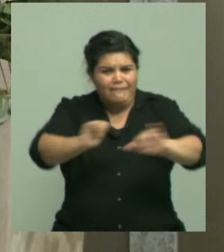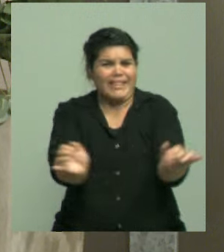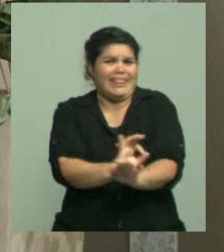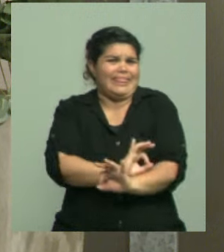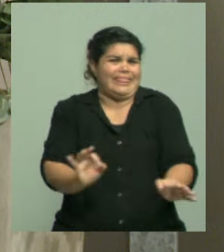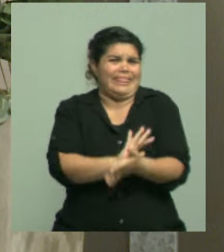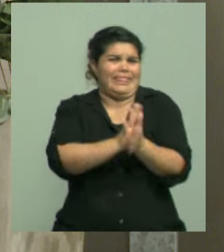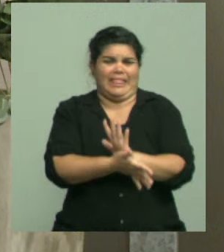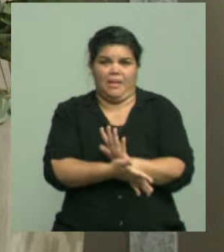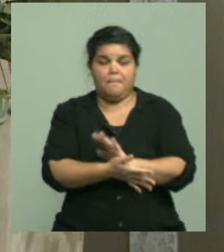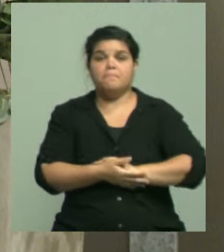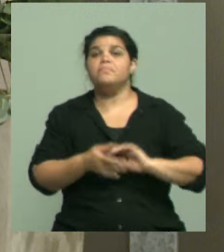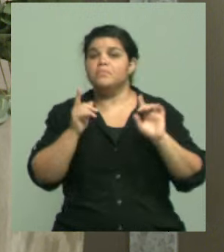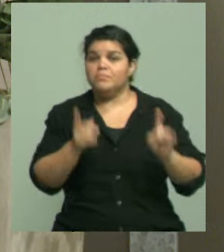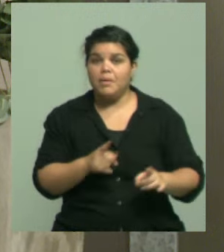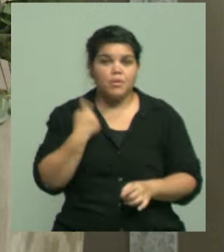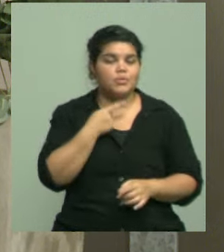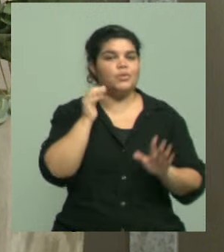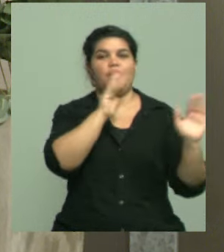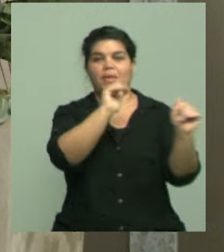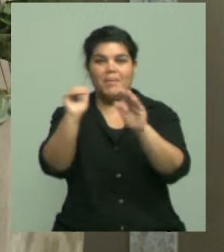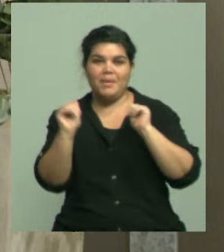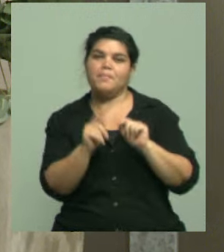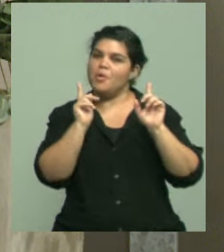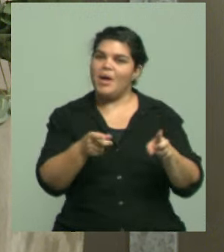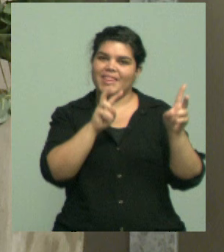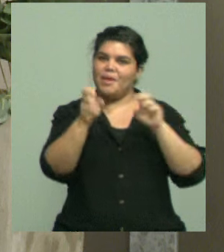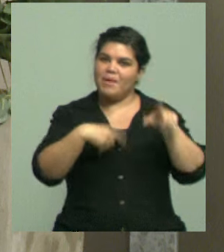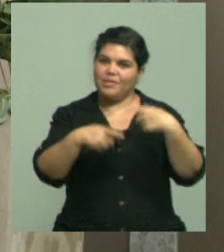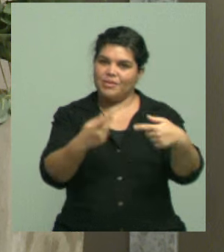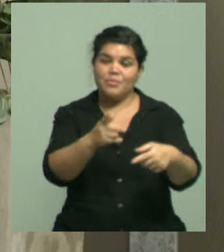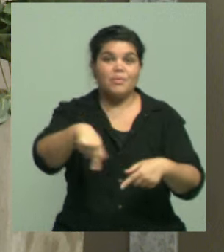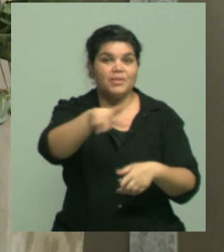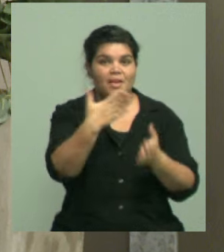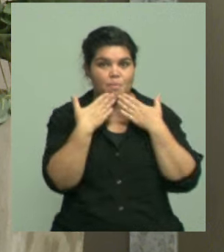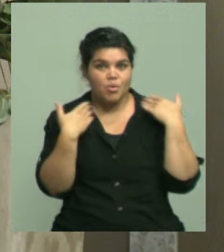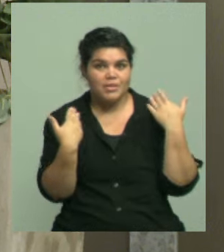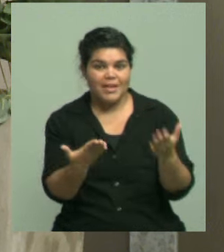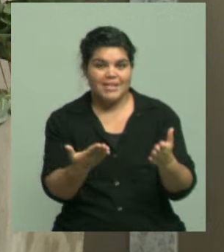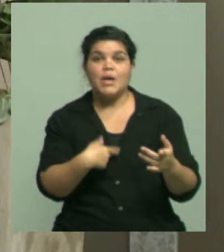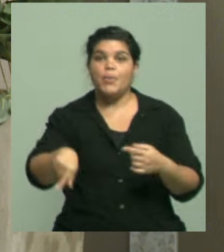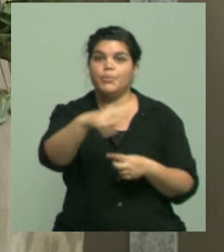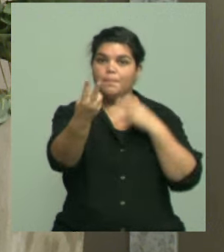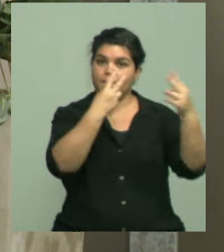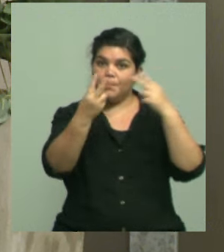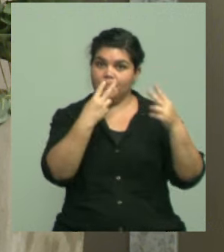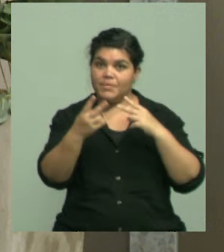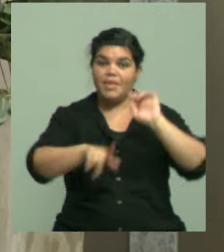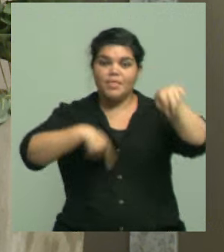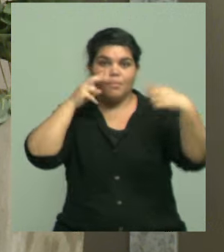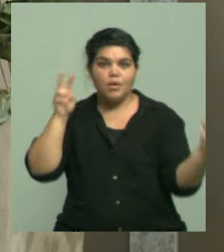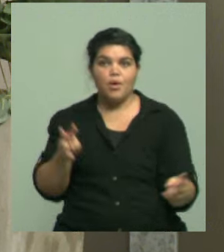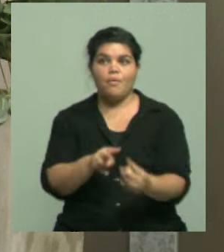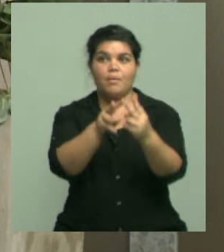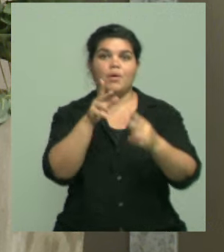Bueno, con esto nos queríamos despedir. Y vamos a seguir hablando de este tema. Les agradecemos a ustedes por haber estado ahí del otro lado. Y será hasta la